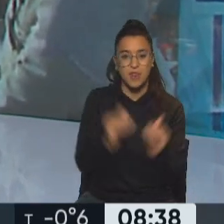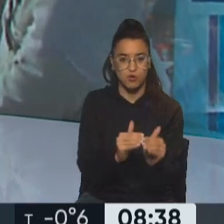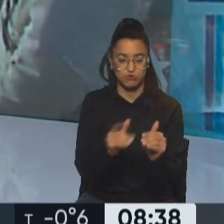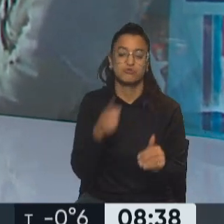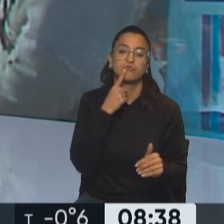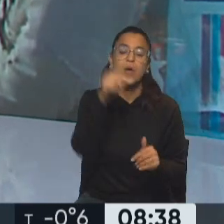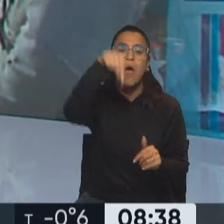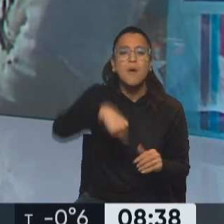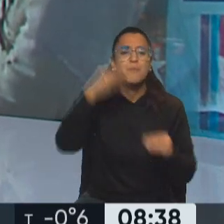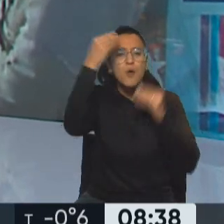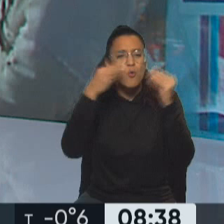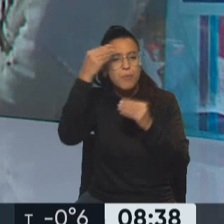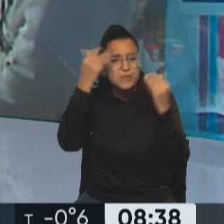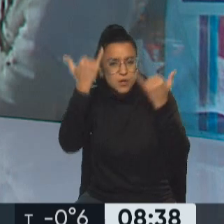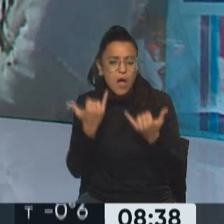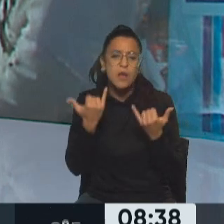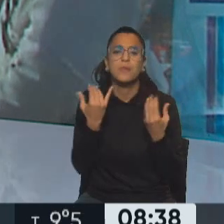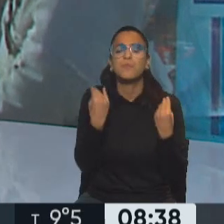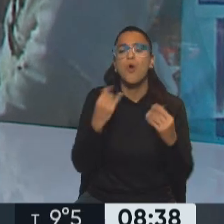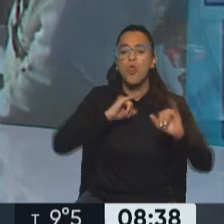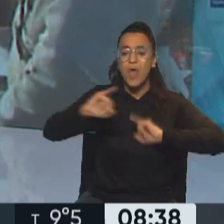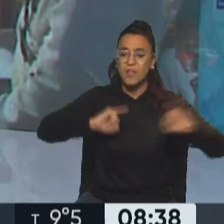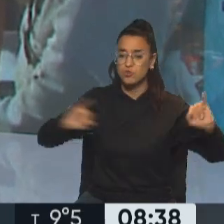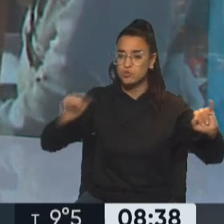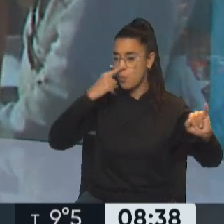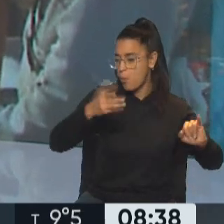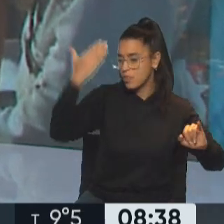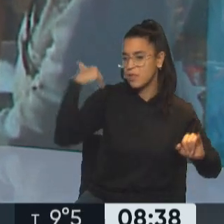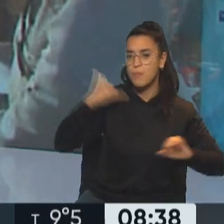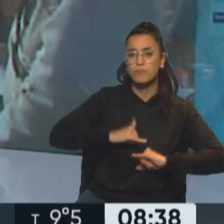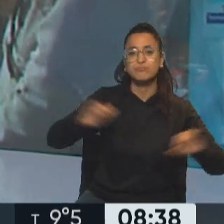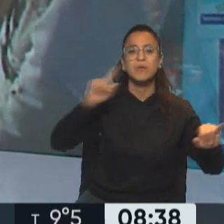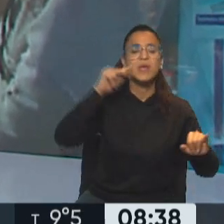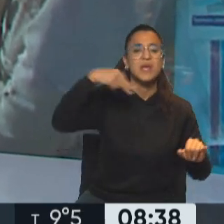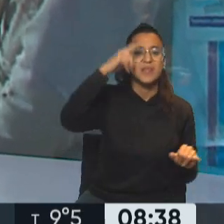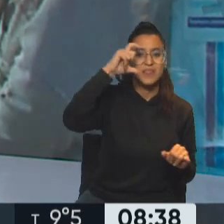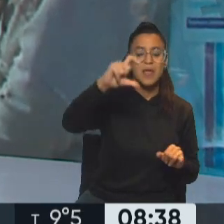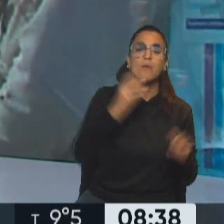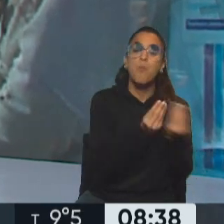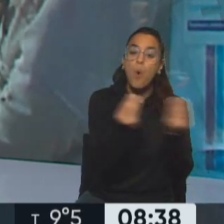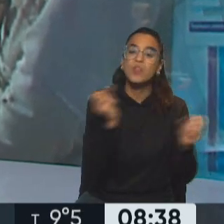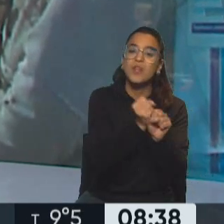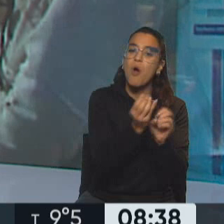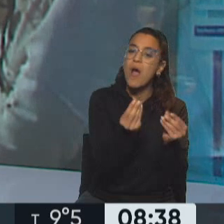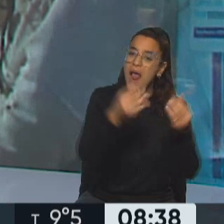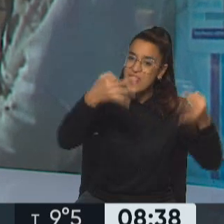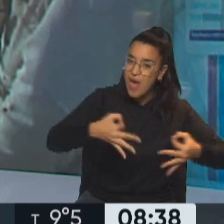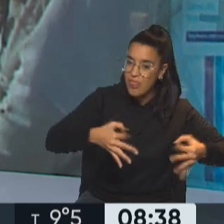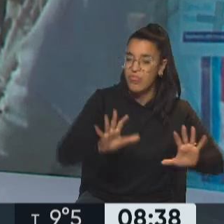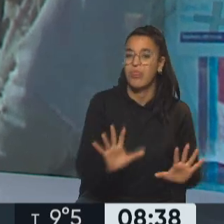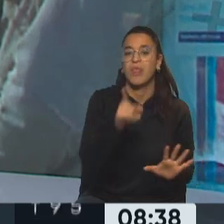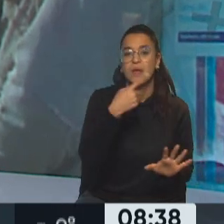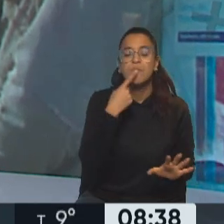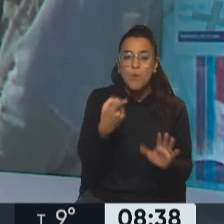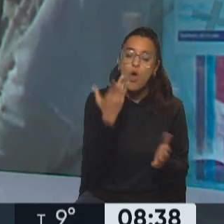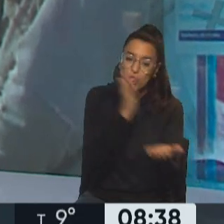hay una preocupación, según surgen de los últimos datos del INDEC, que es la creación de puestos de trabajo de calidad. Es decir, puestos de trabajo que estén